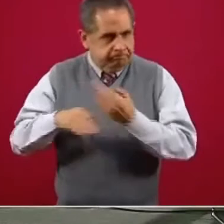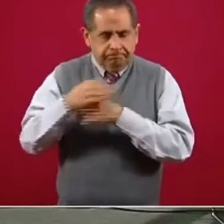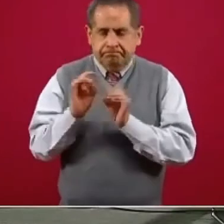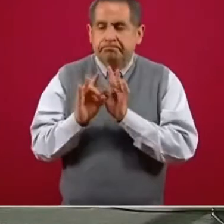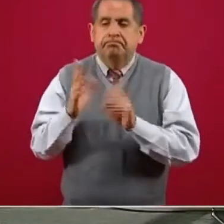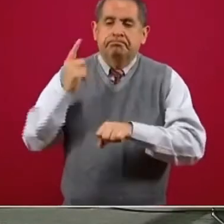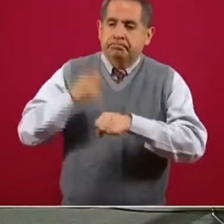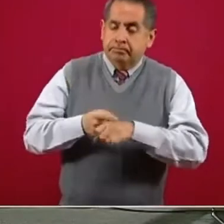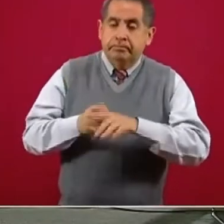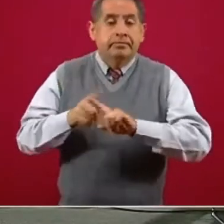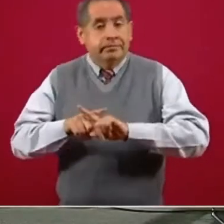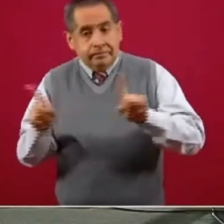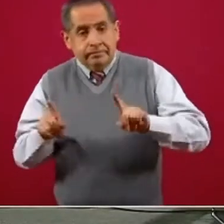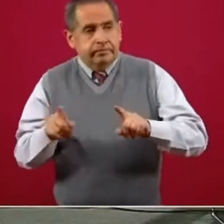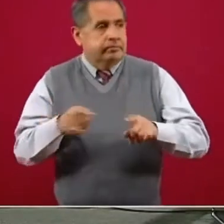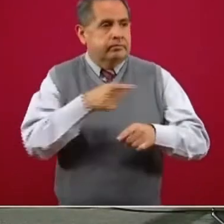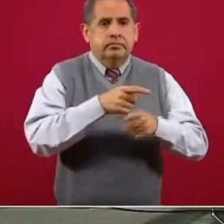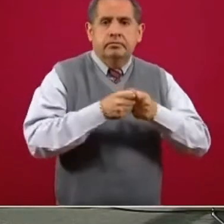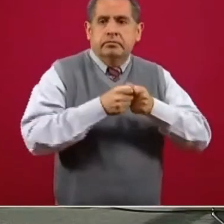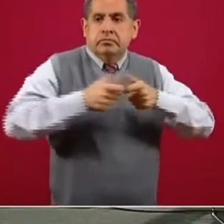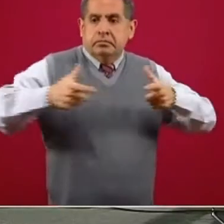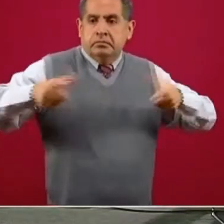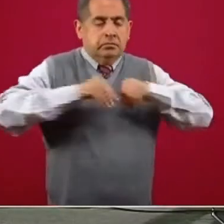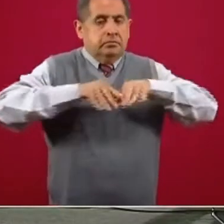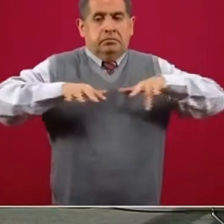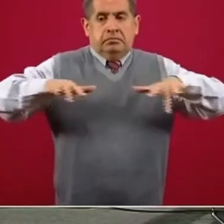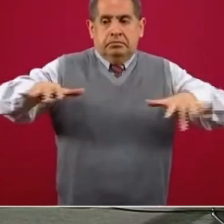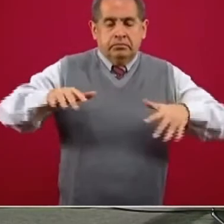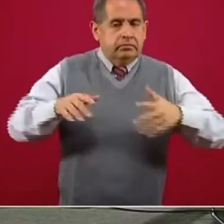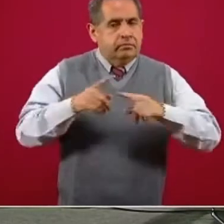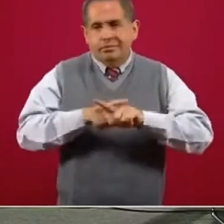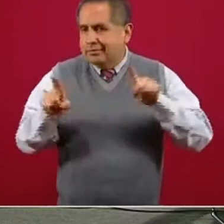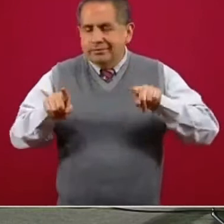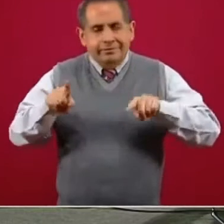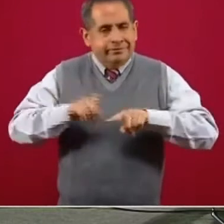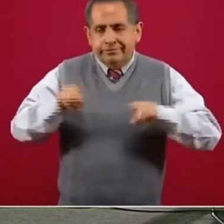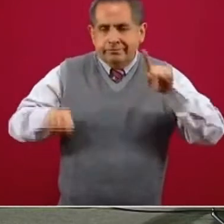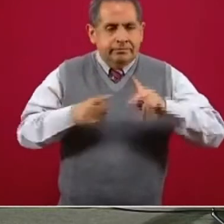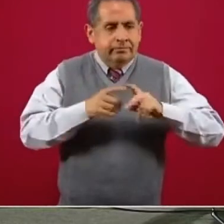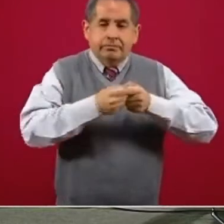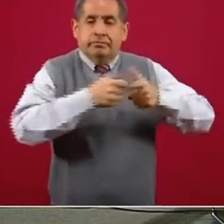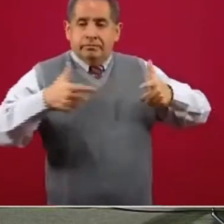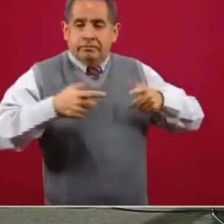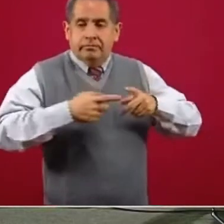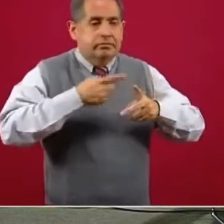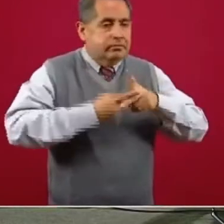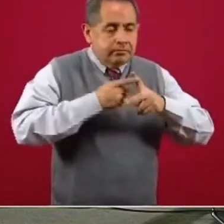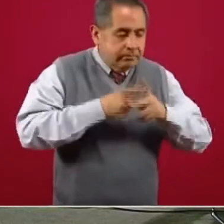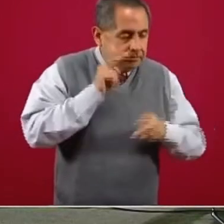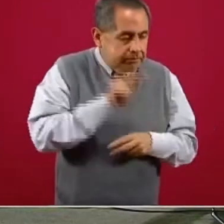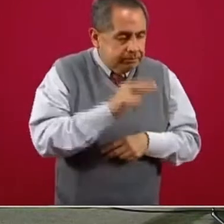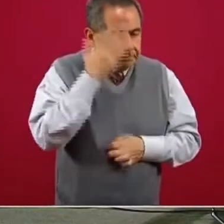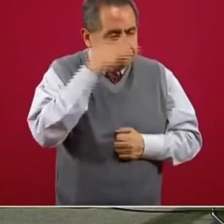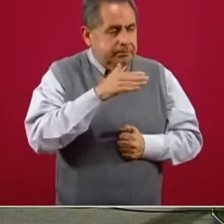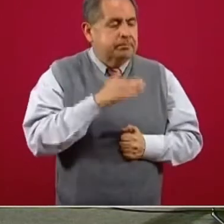lamentable. Y otra cosa es la velocidad a la que cambia la epidemia, que es una variable matemática que nos permite